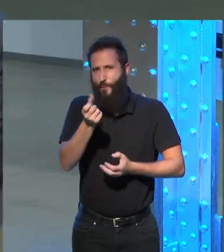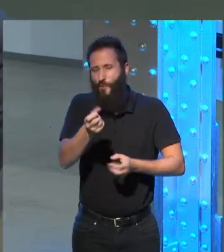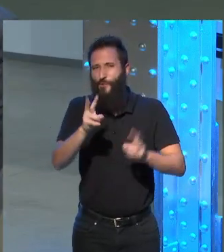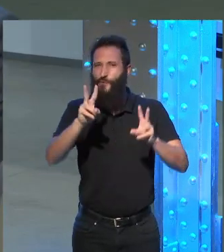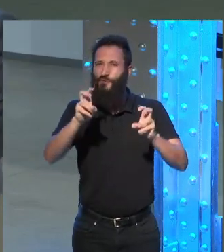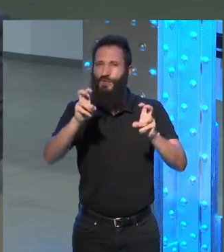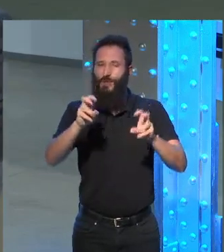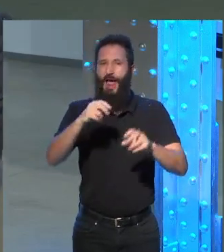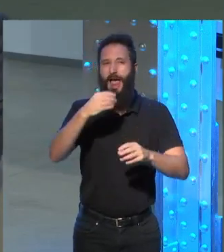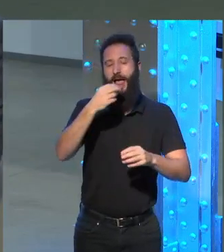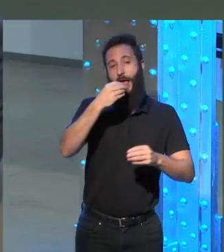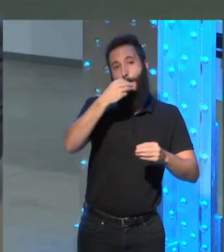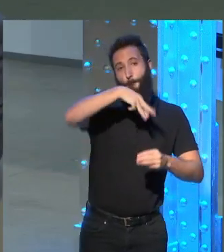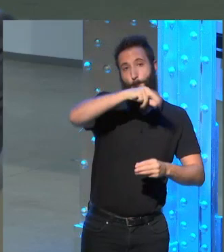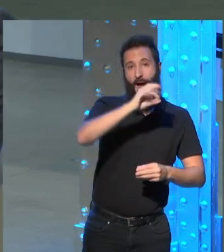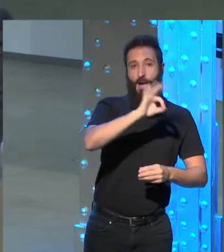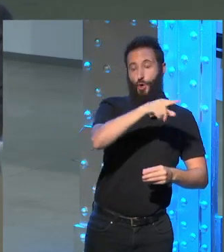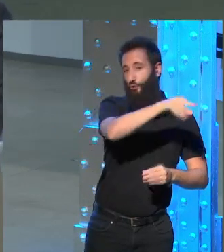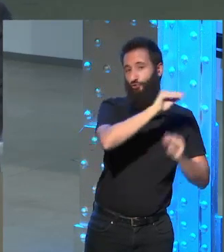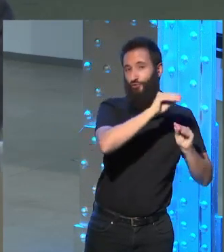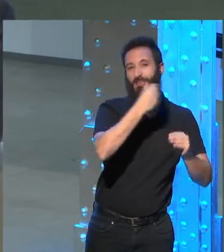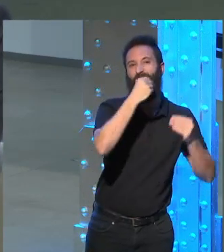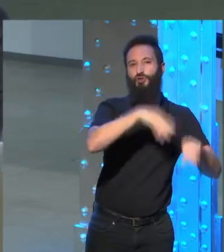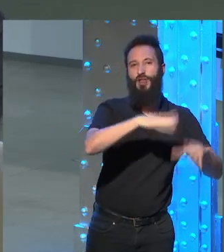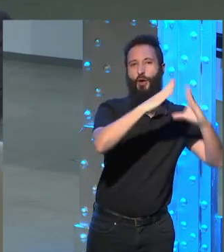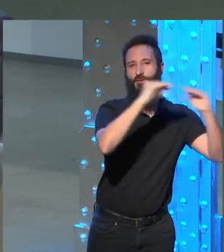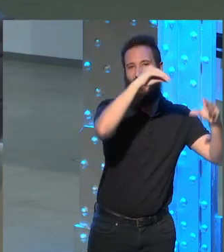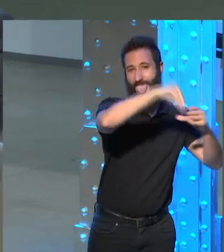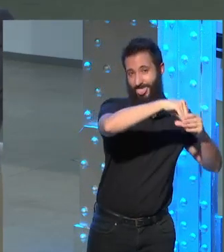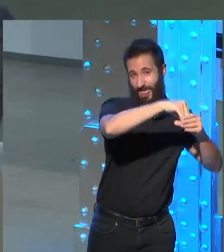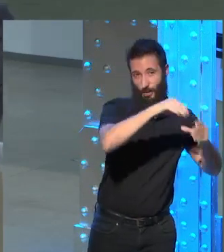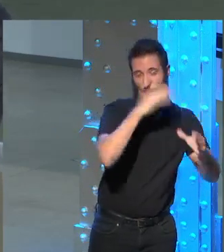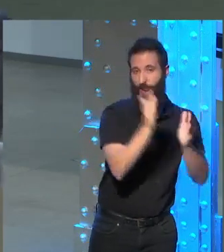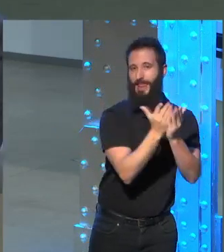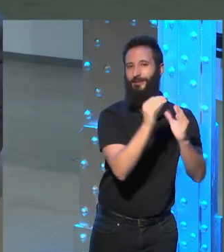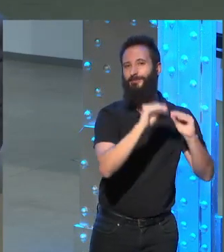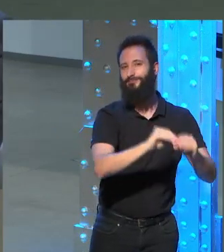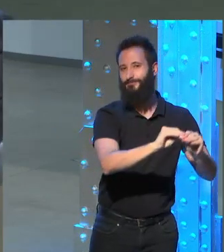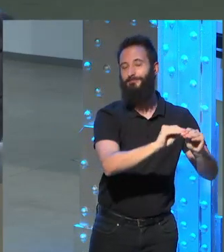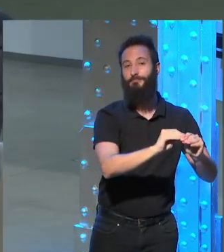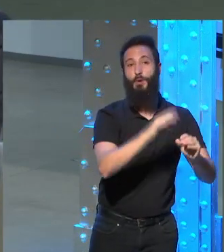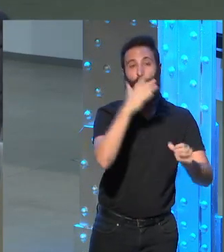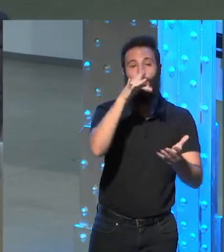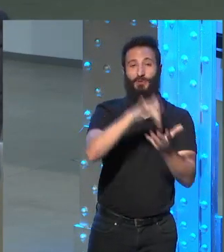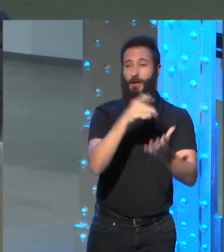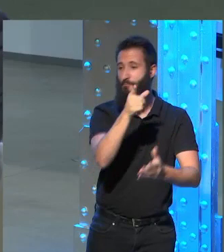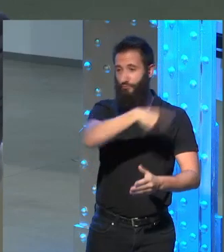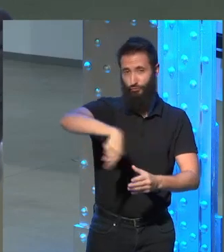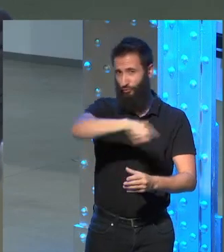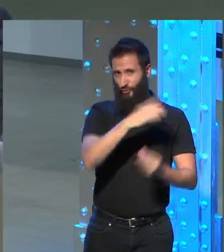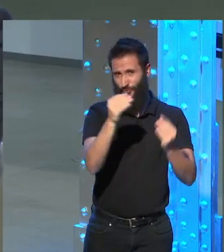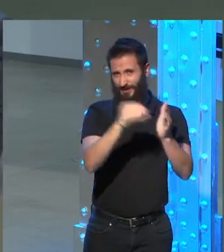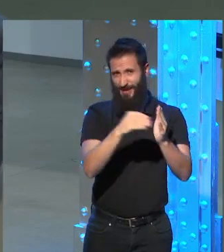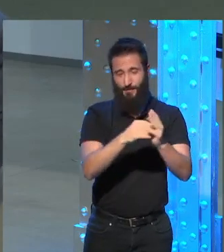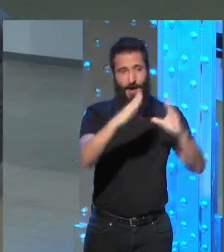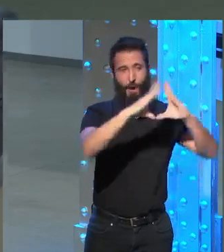historia de Mario en Princeton, que es el tema del libro. Y yo creo que muchos de nosotros vemos en la universidad, en un